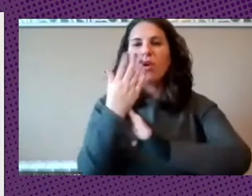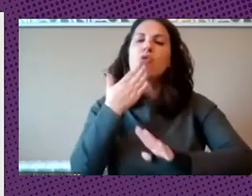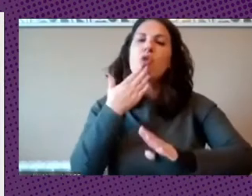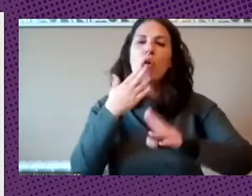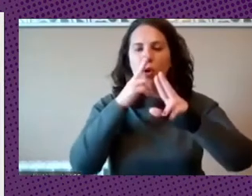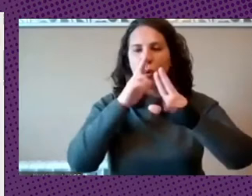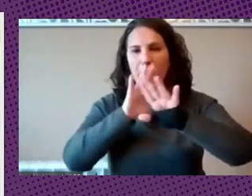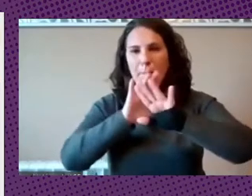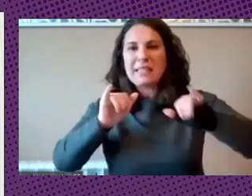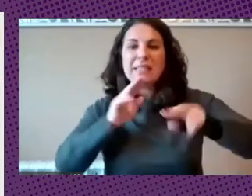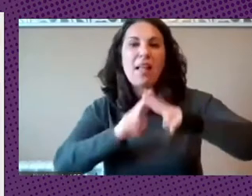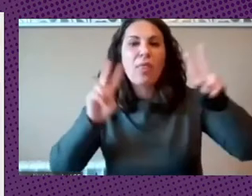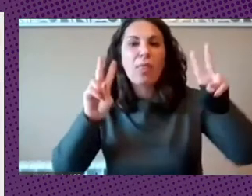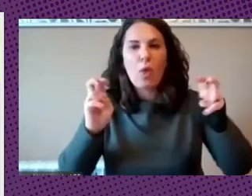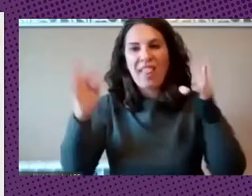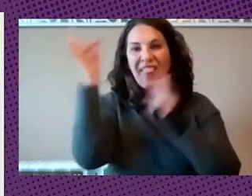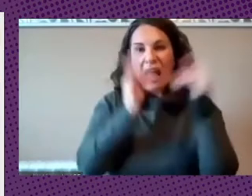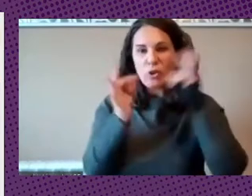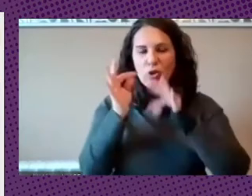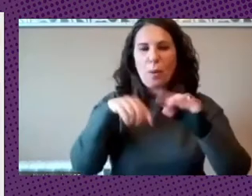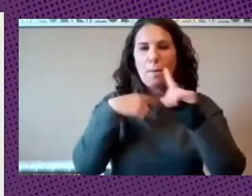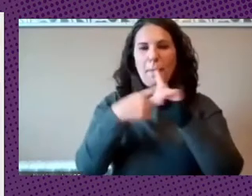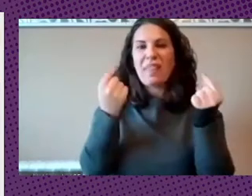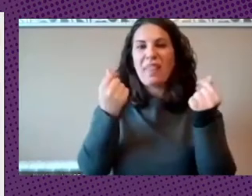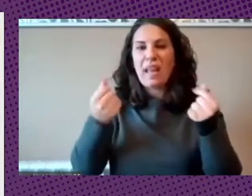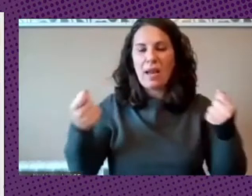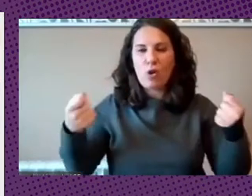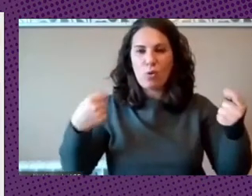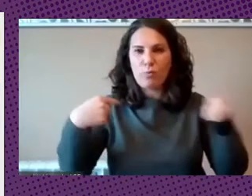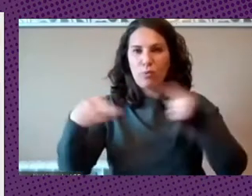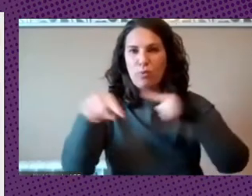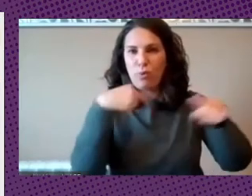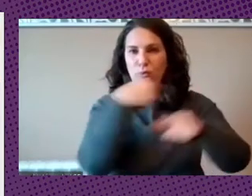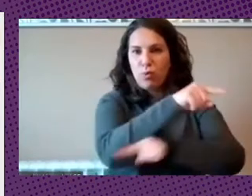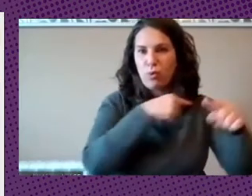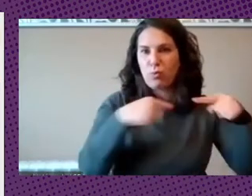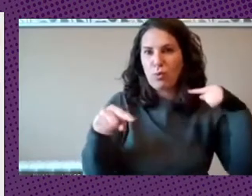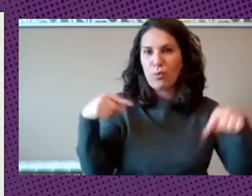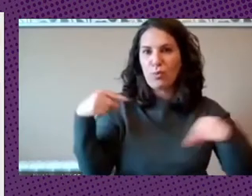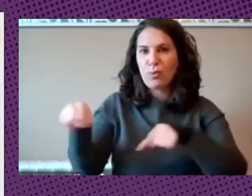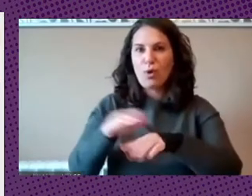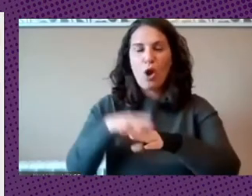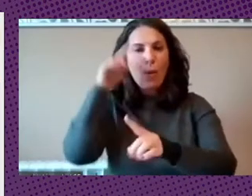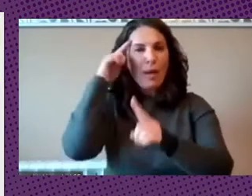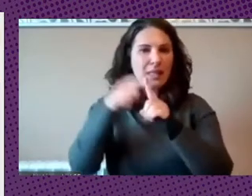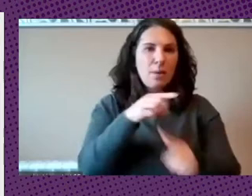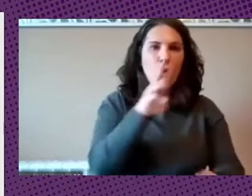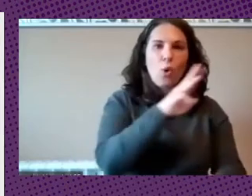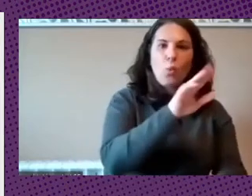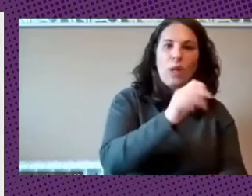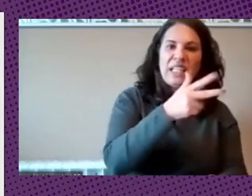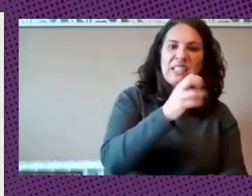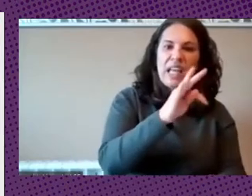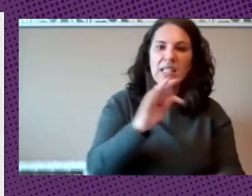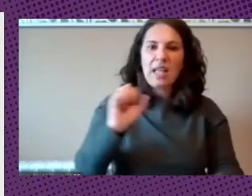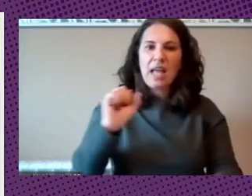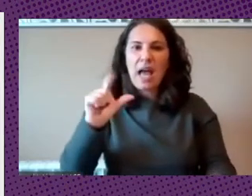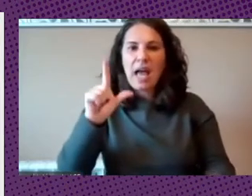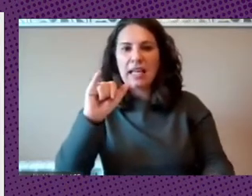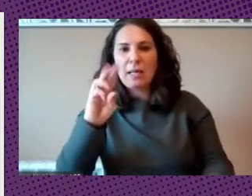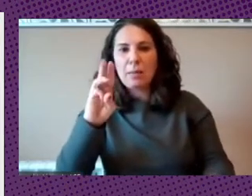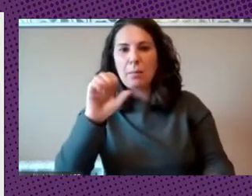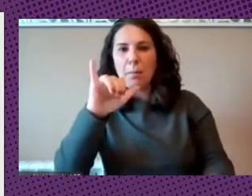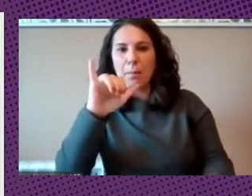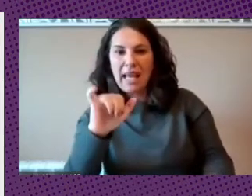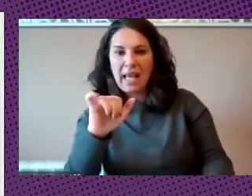transacciones de dinero para que las transacciones que se realicen entre WeChat y Alipay pues puedan ser